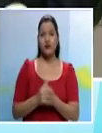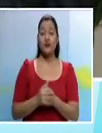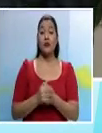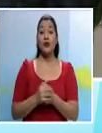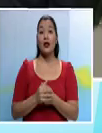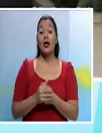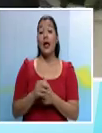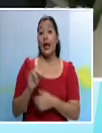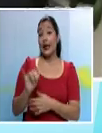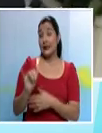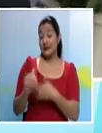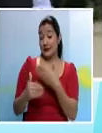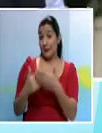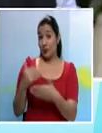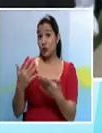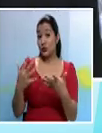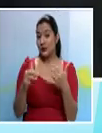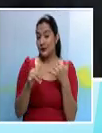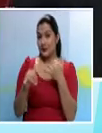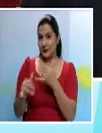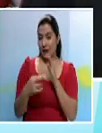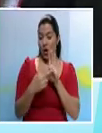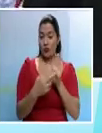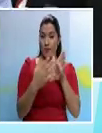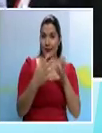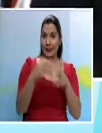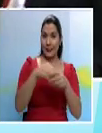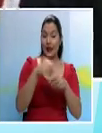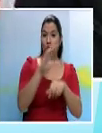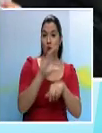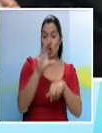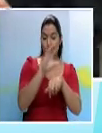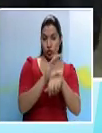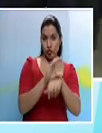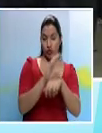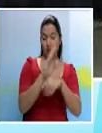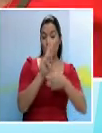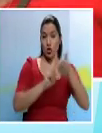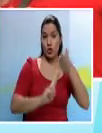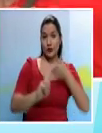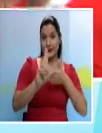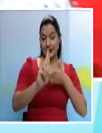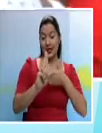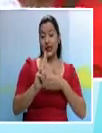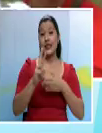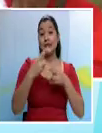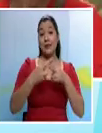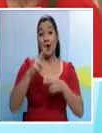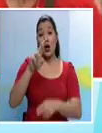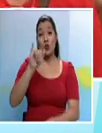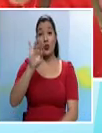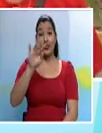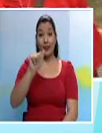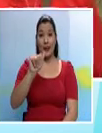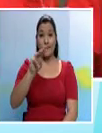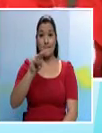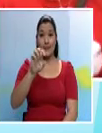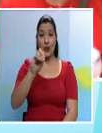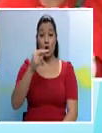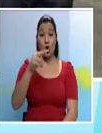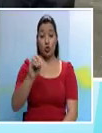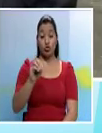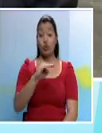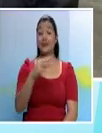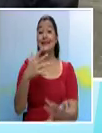esta gestión, en este trámite que presentó la representante del consejo universitario Rita Meoño y que se establece un rango